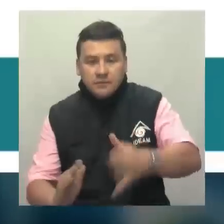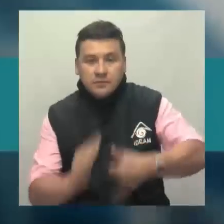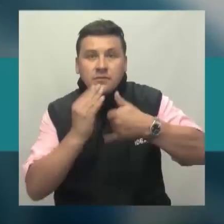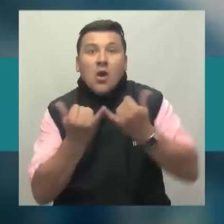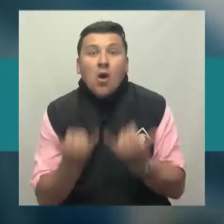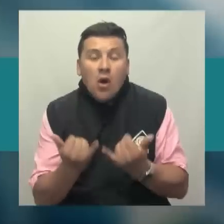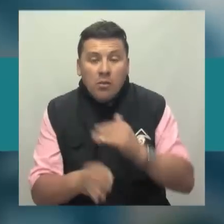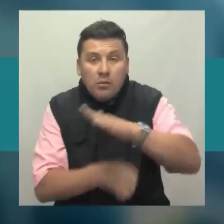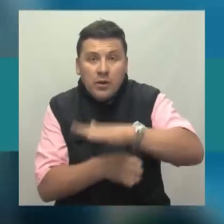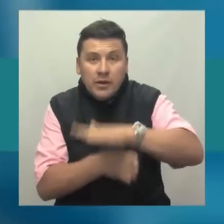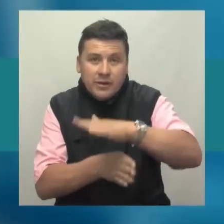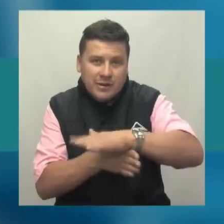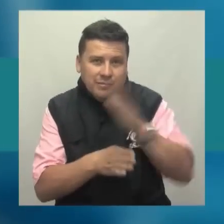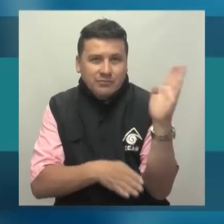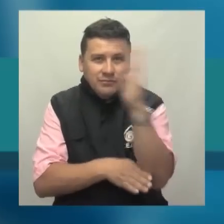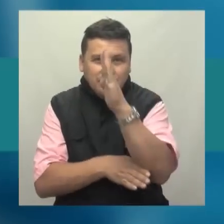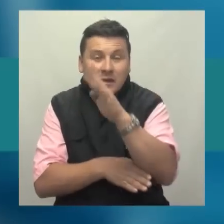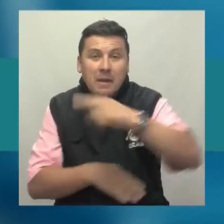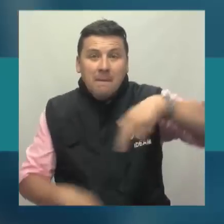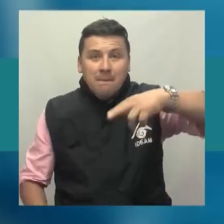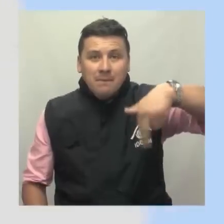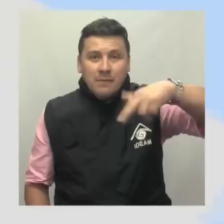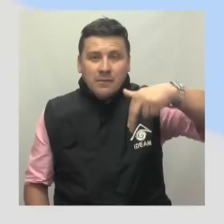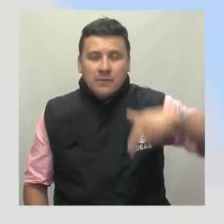Pronóstico del tiempo para la tarde del miércoles.